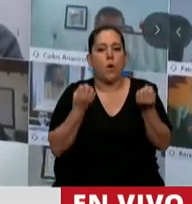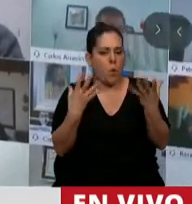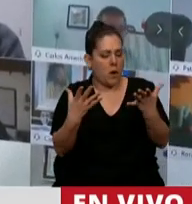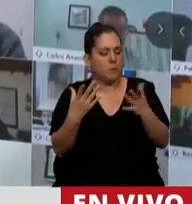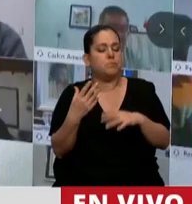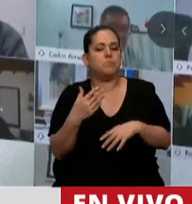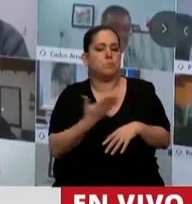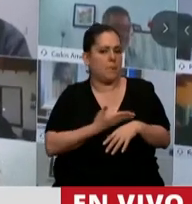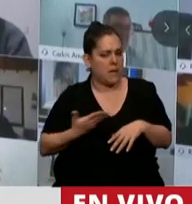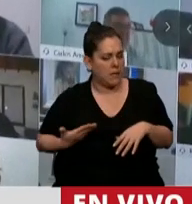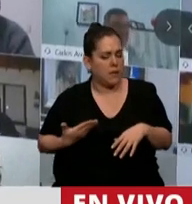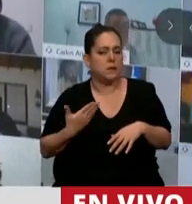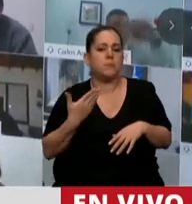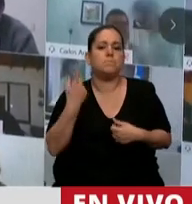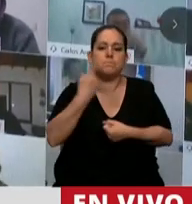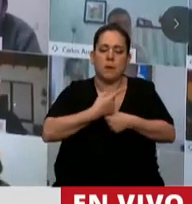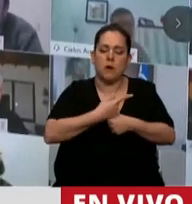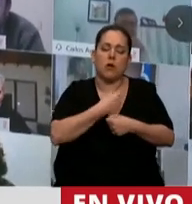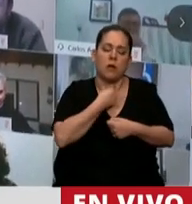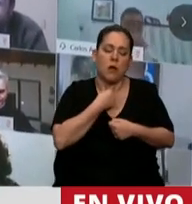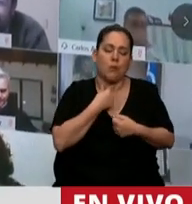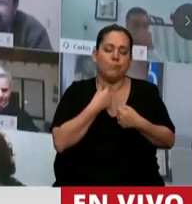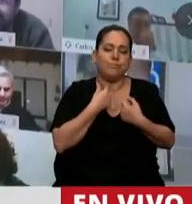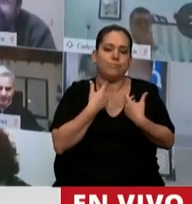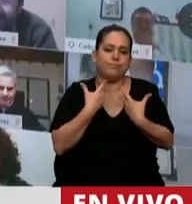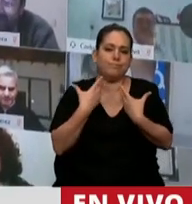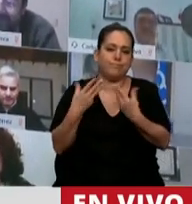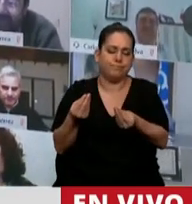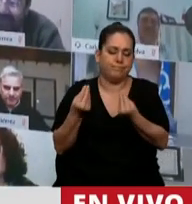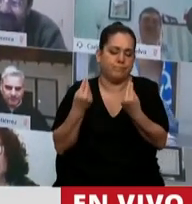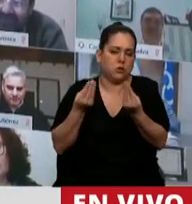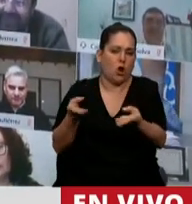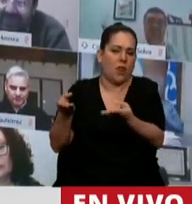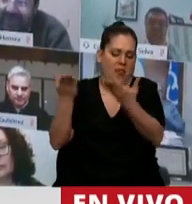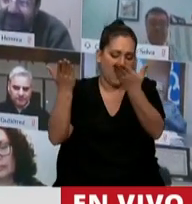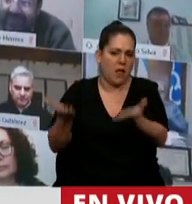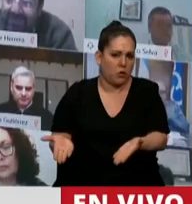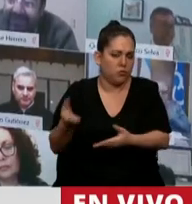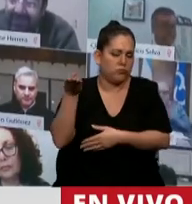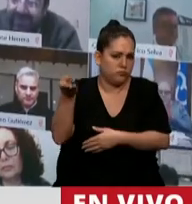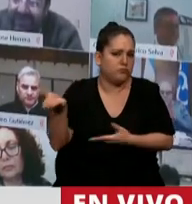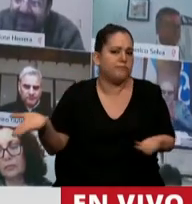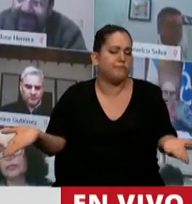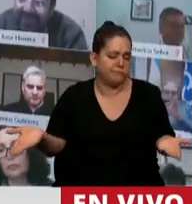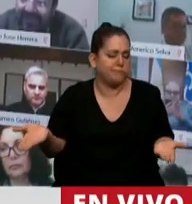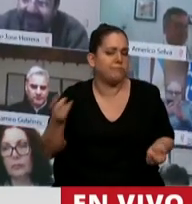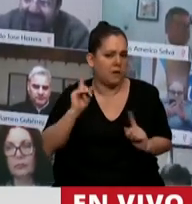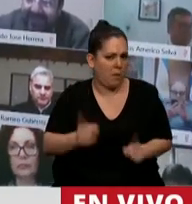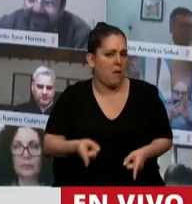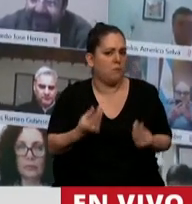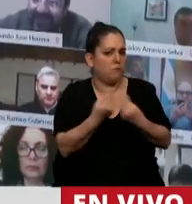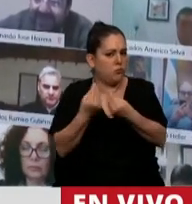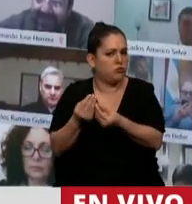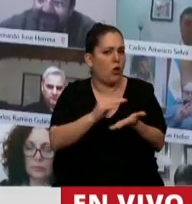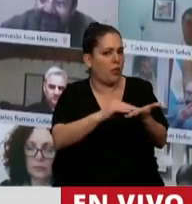Presidente, también en primer lugar, solidarizarme con usted y con todos los que se han sentido ofendidos.